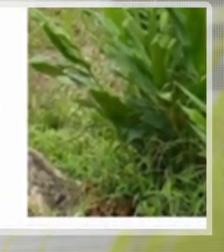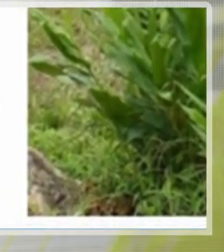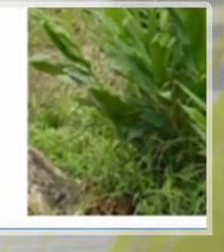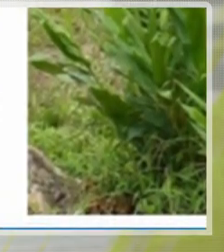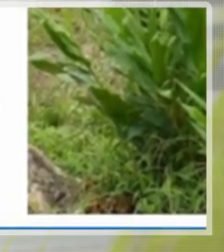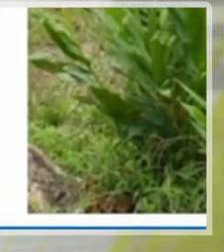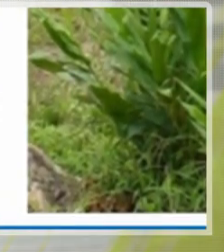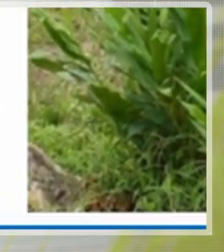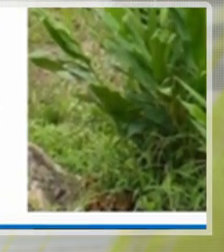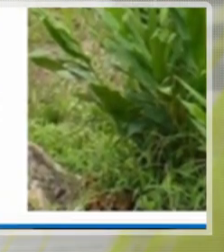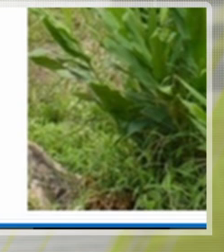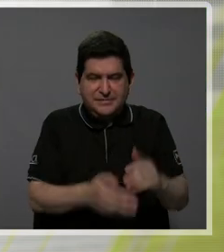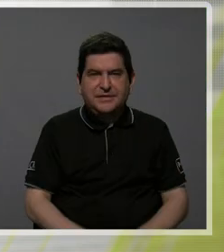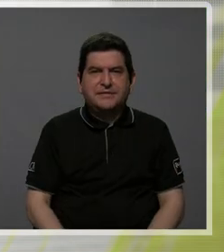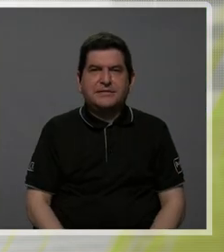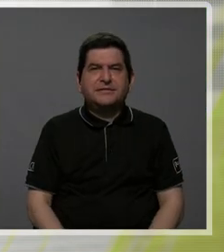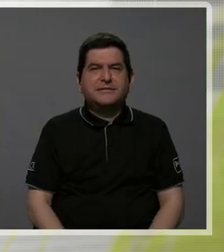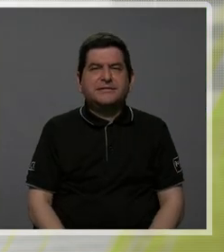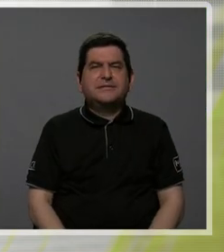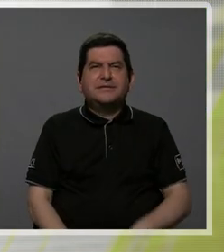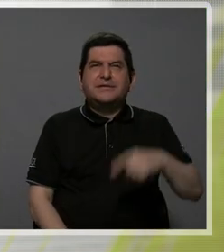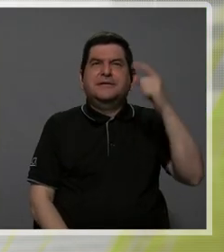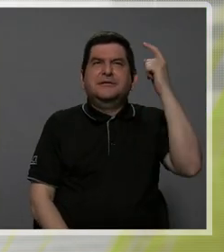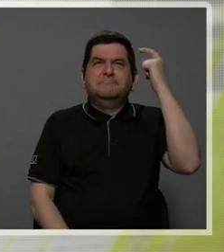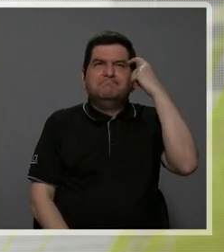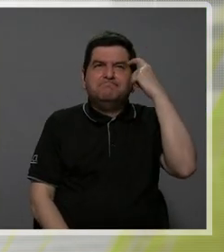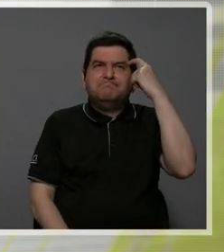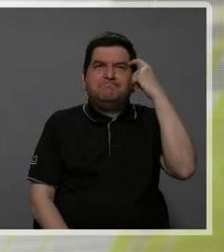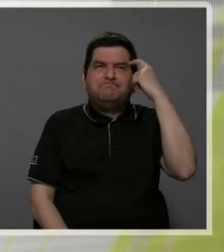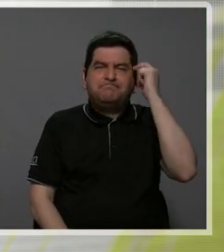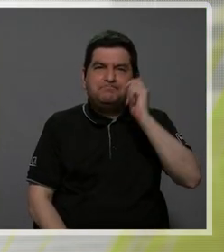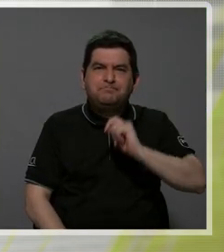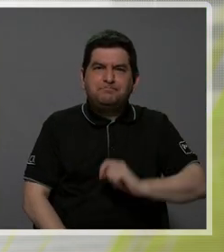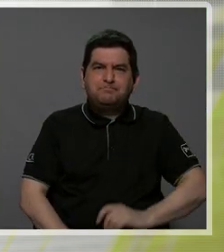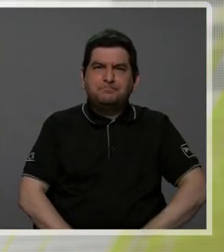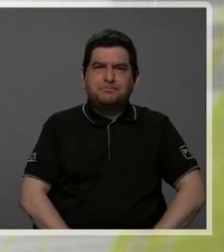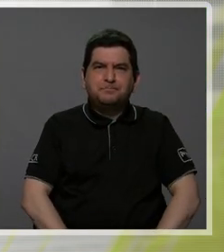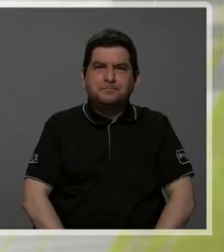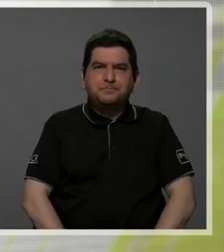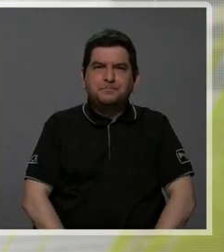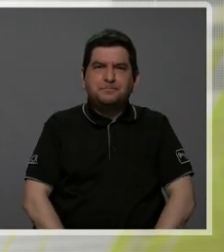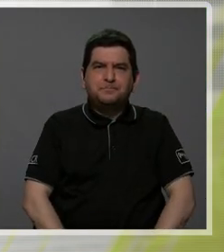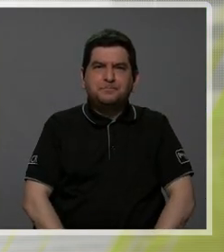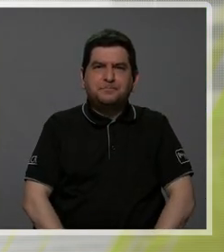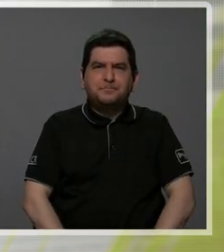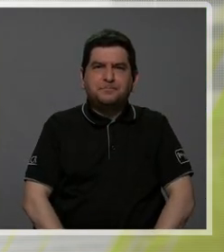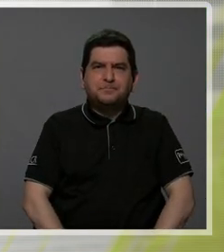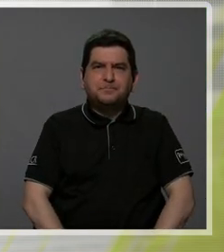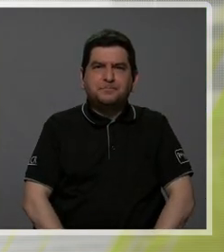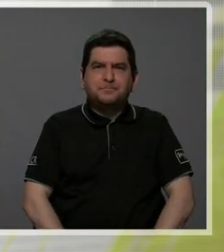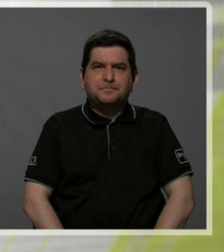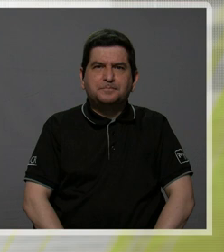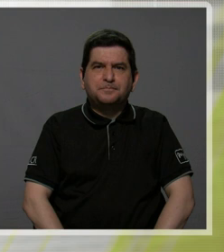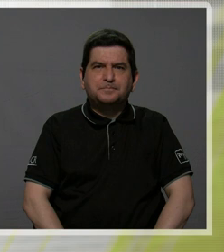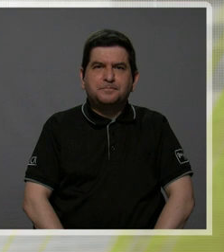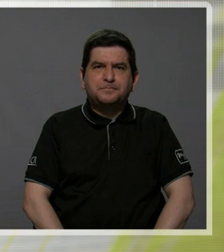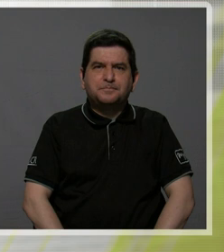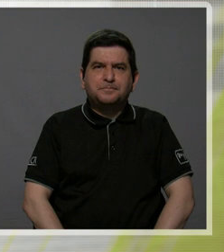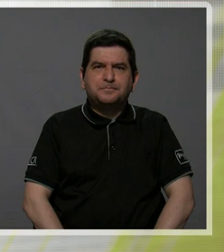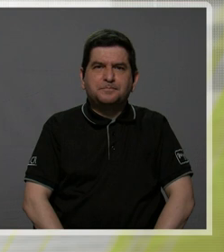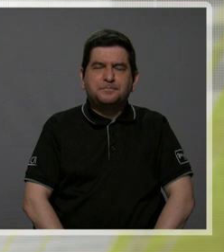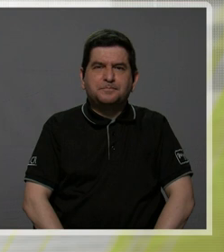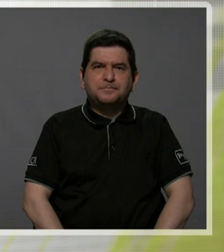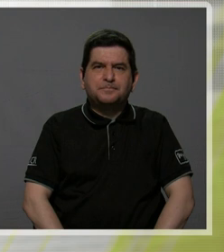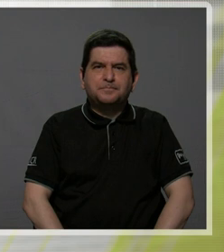este bloque, con ustedes hablando de el cuán fácil